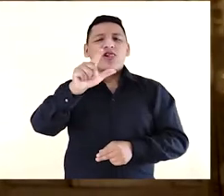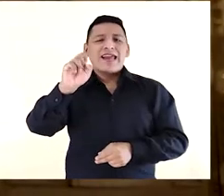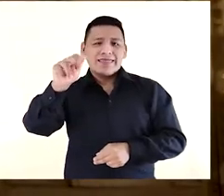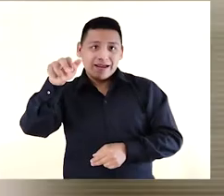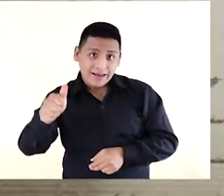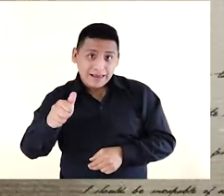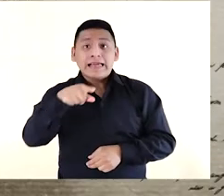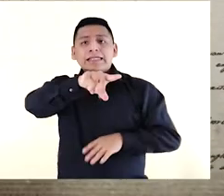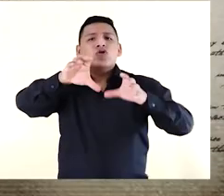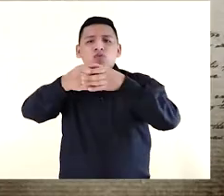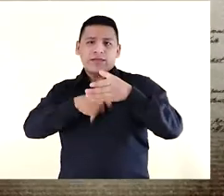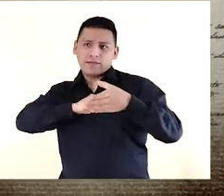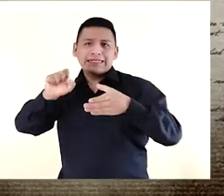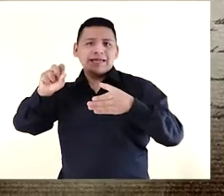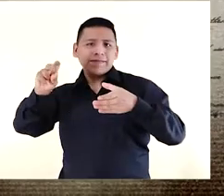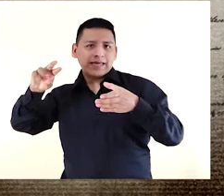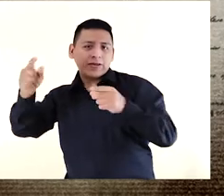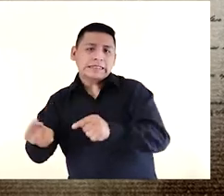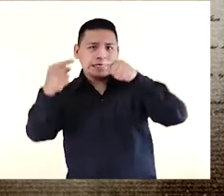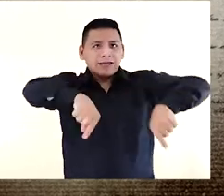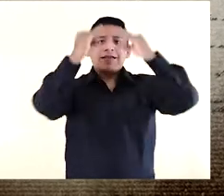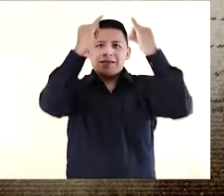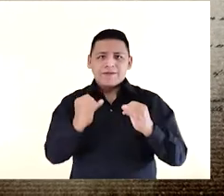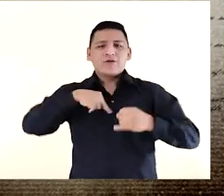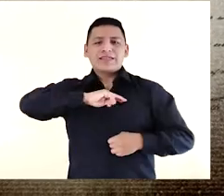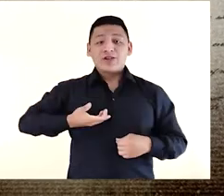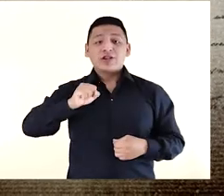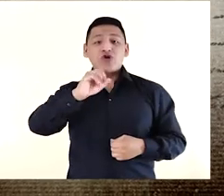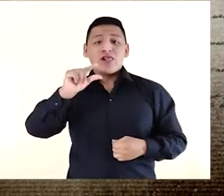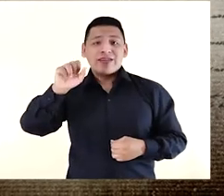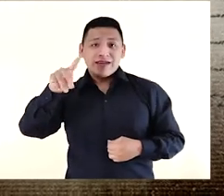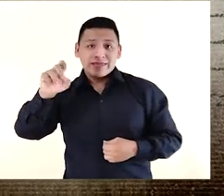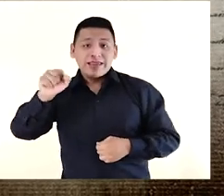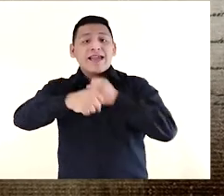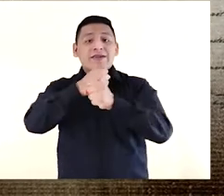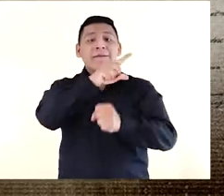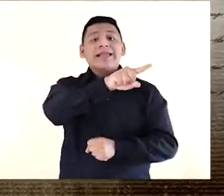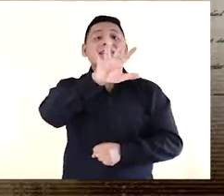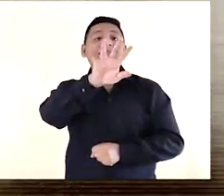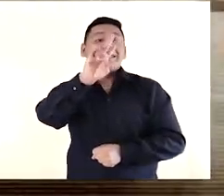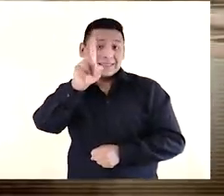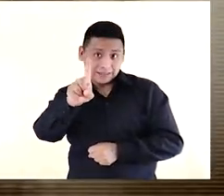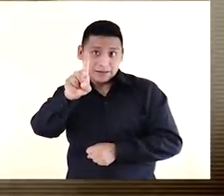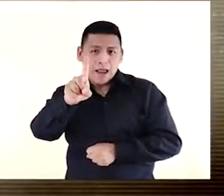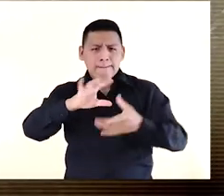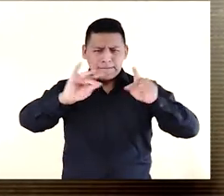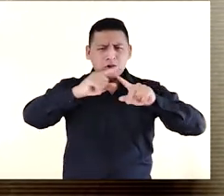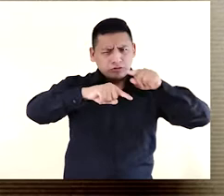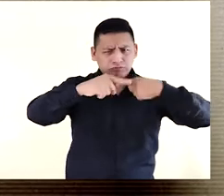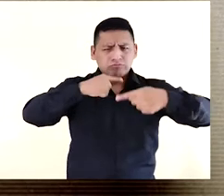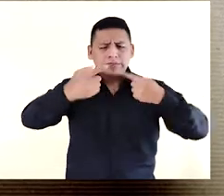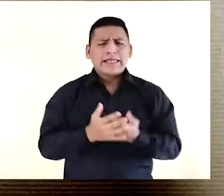Cofradía Soleana. Fue de un grupo sevillanos quienes trajeron la imagen de Nuestra Señora de la Soledad en 1571. Sin embargo,